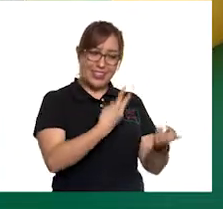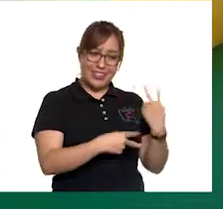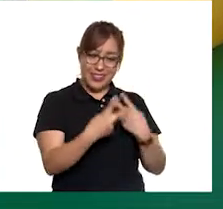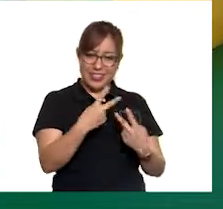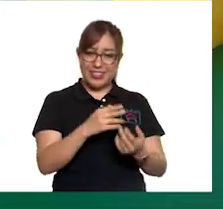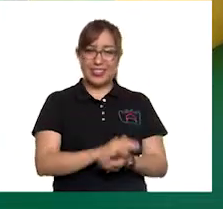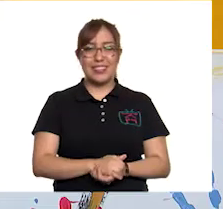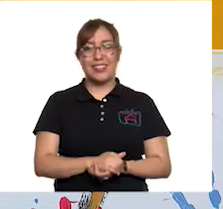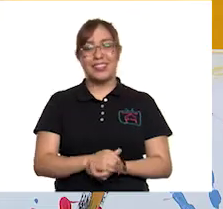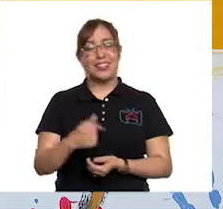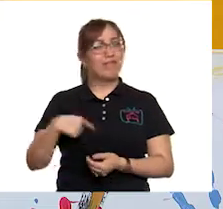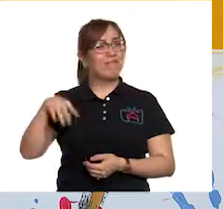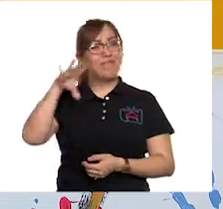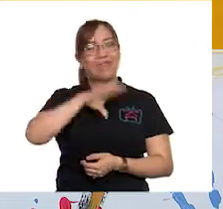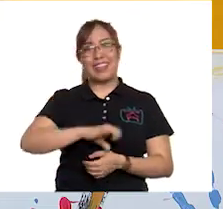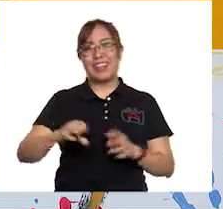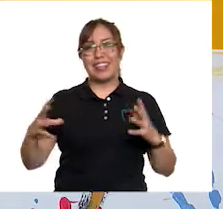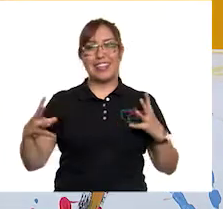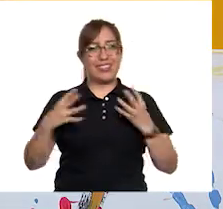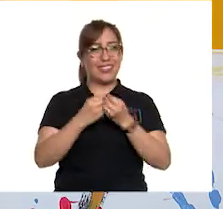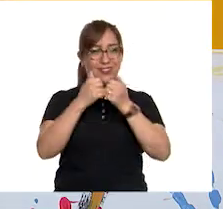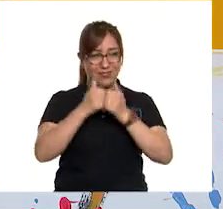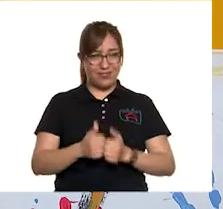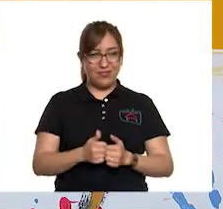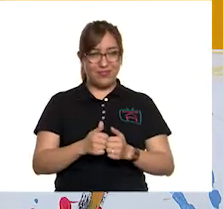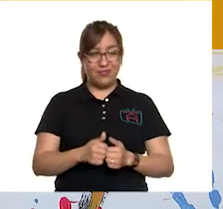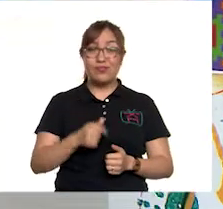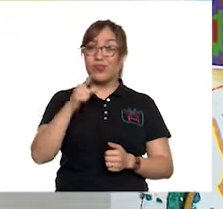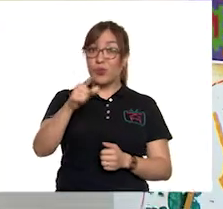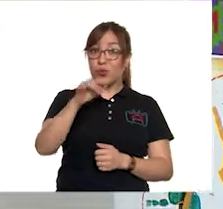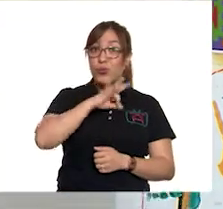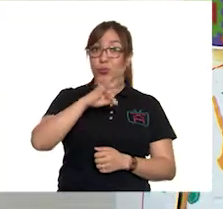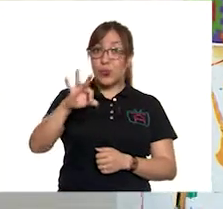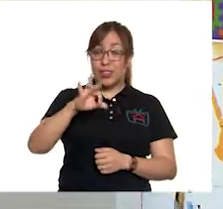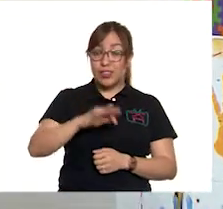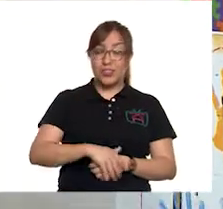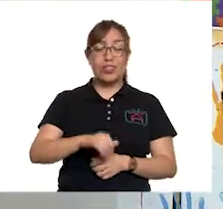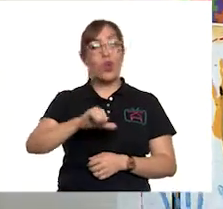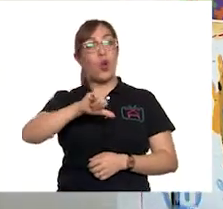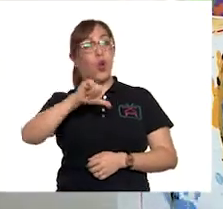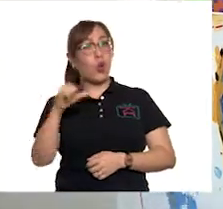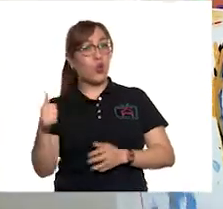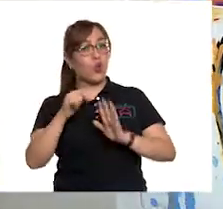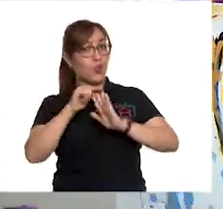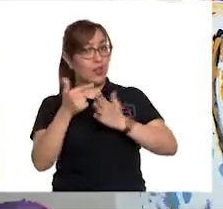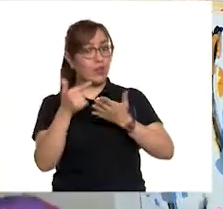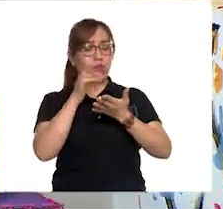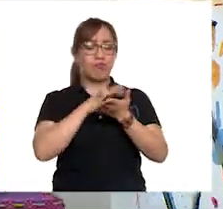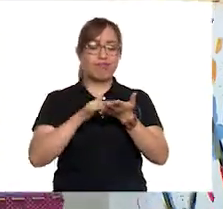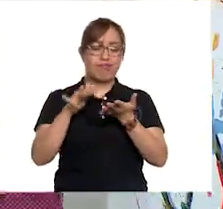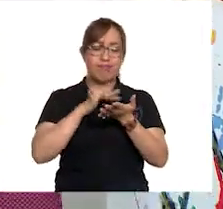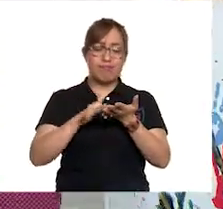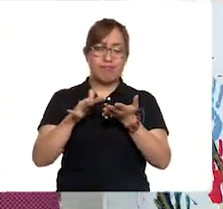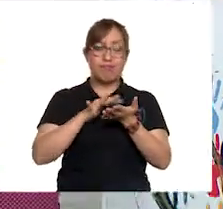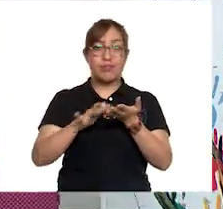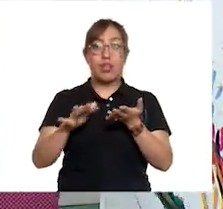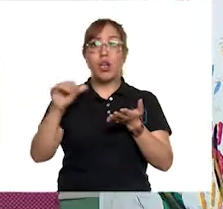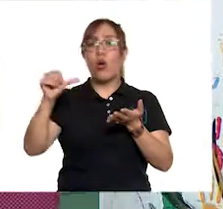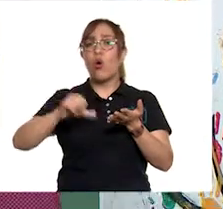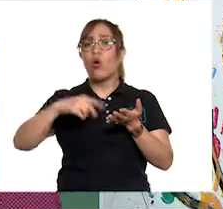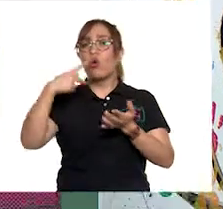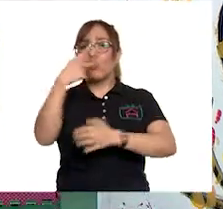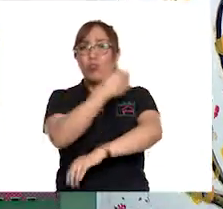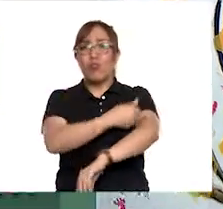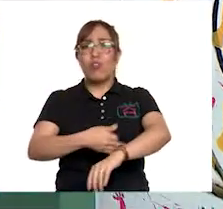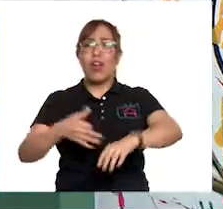hoy. Me encanta estar aquí. Si te es posible, consulta otros libros y comenta el tema de hoy con tu